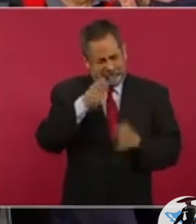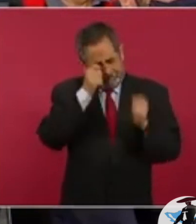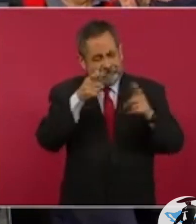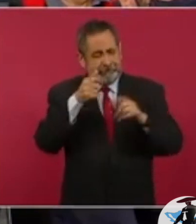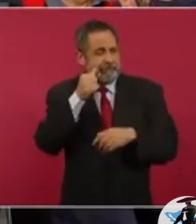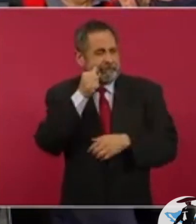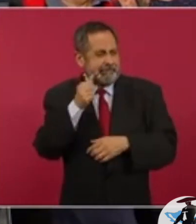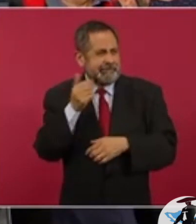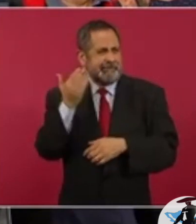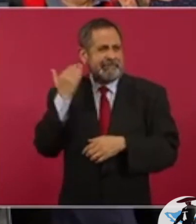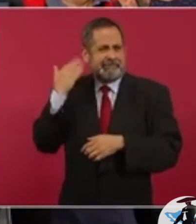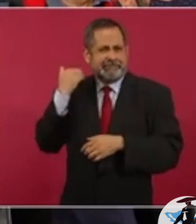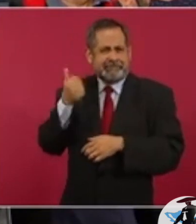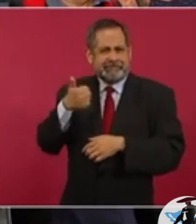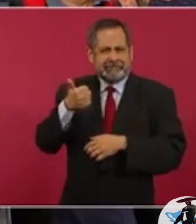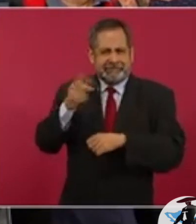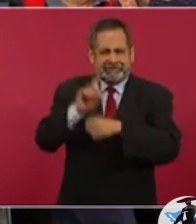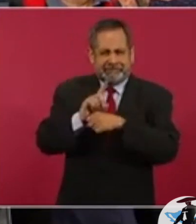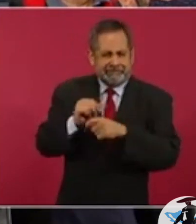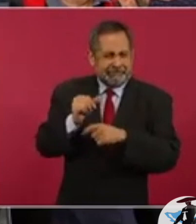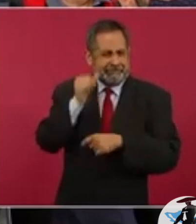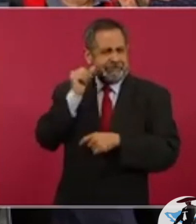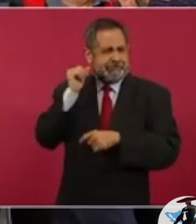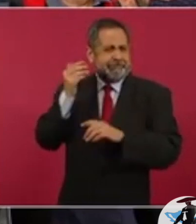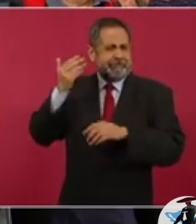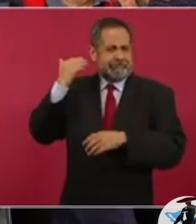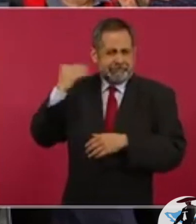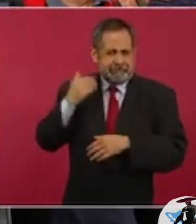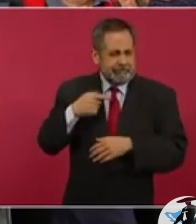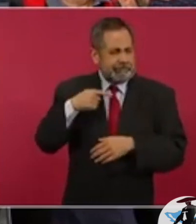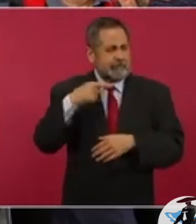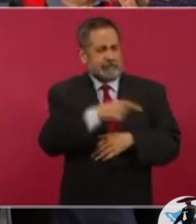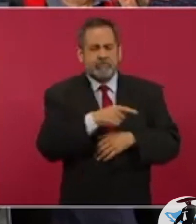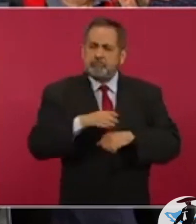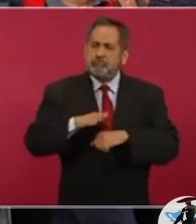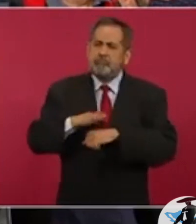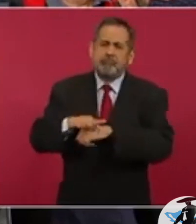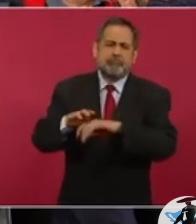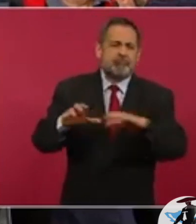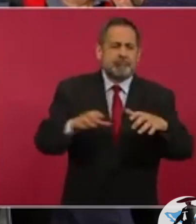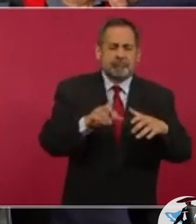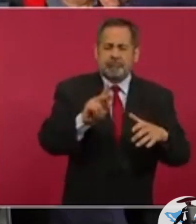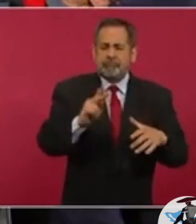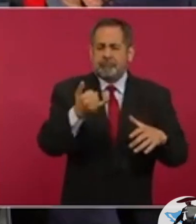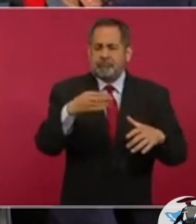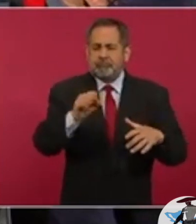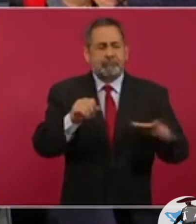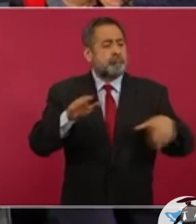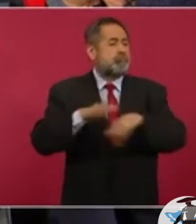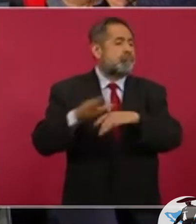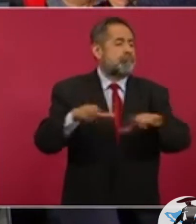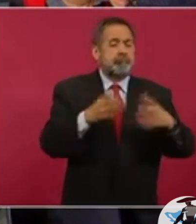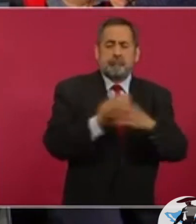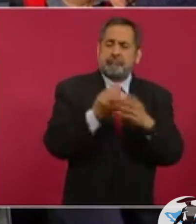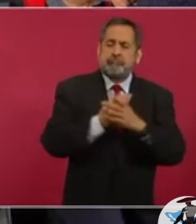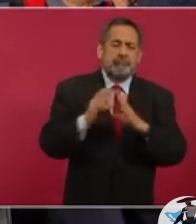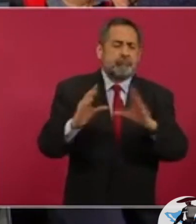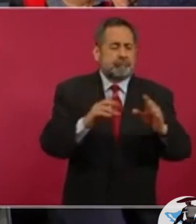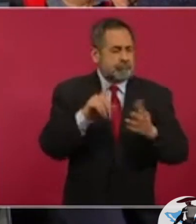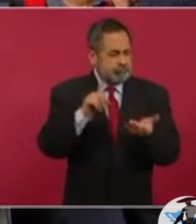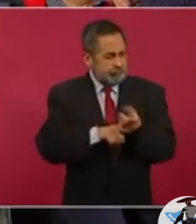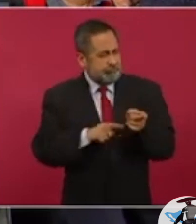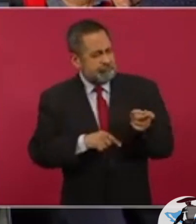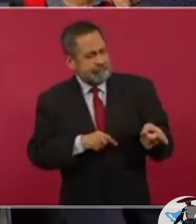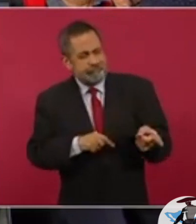ya convoca un taller de gobierno corporativo para pymes, y ya viene incluso ya